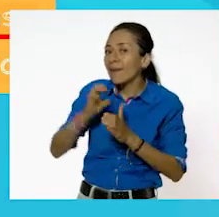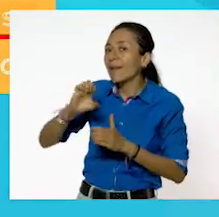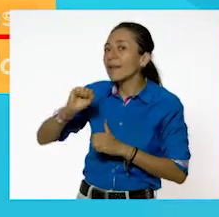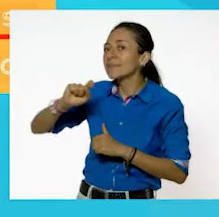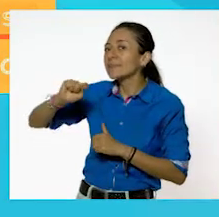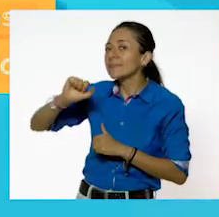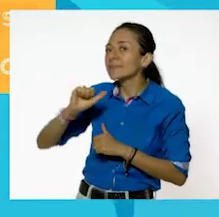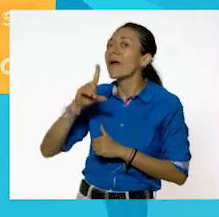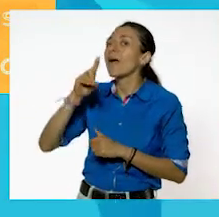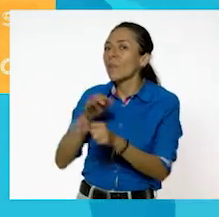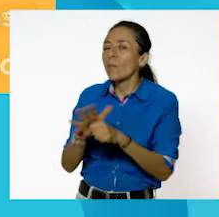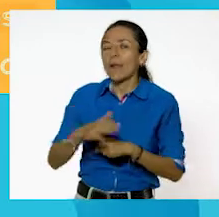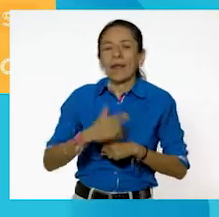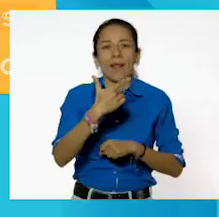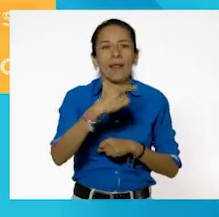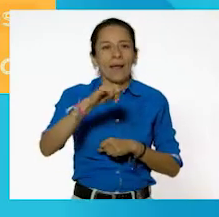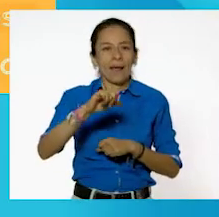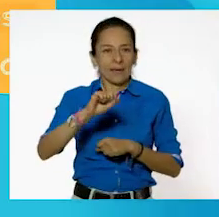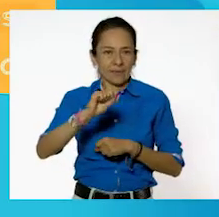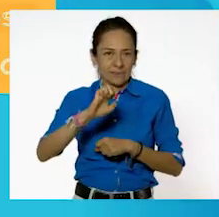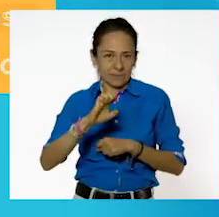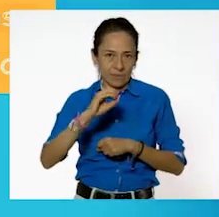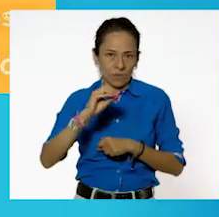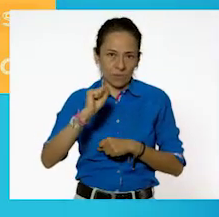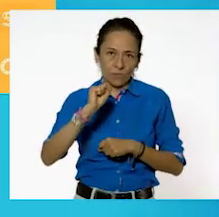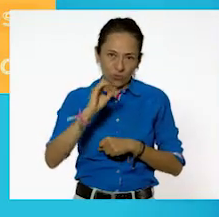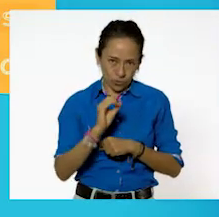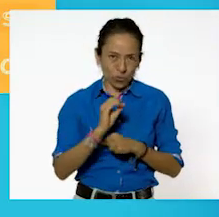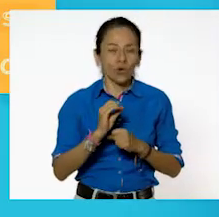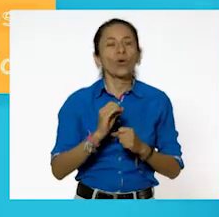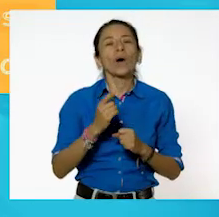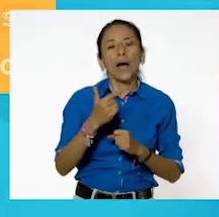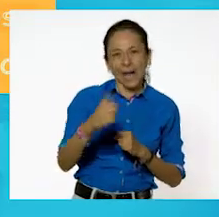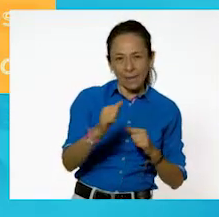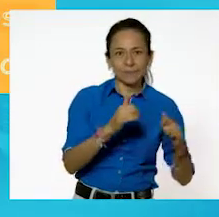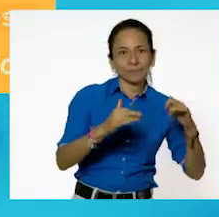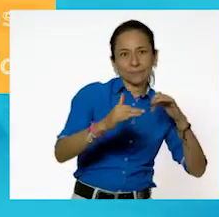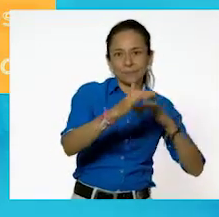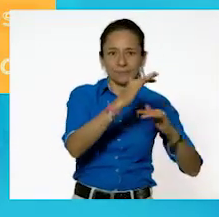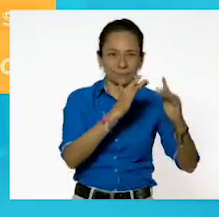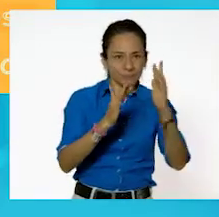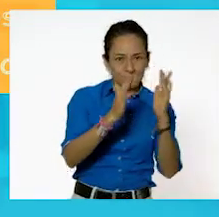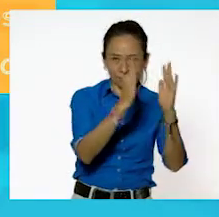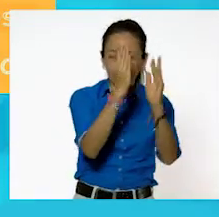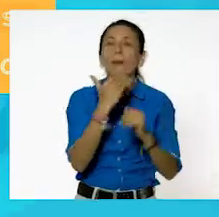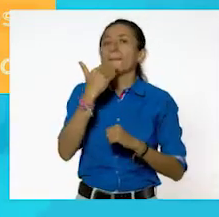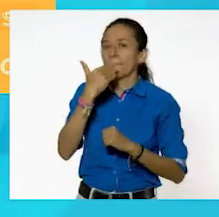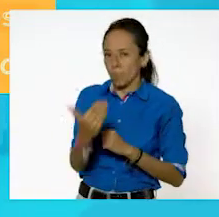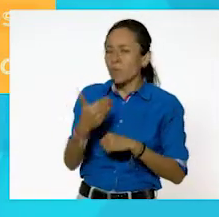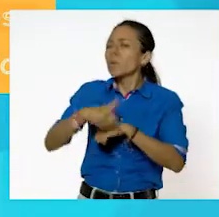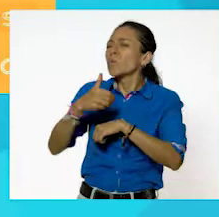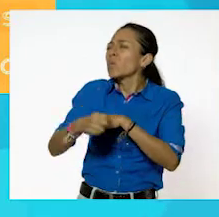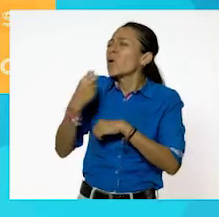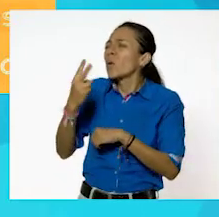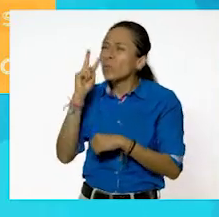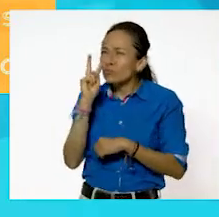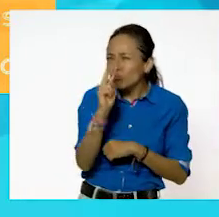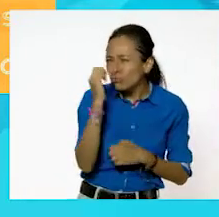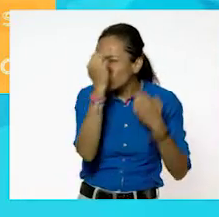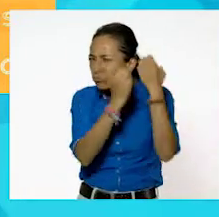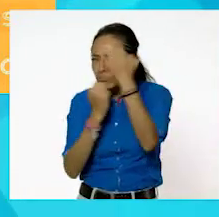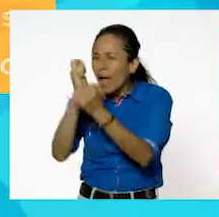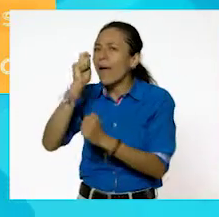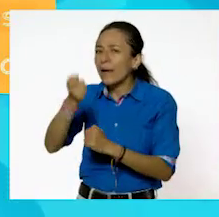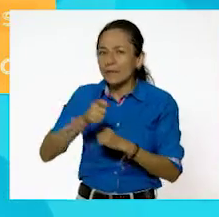está. Muy bien. Ahora vamos con la número 2. Observa muy bien lo que tenemos. ¿Qué tenemos ahí, Pili? En la número 2 podemos